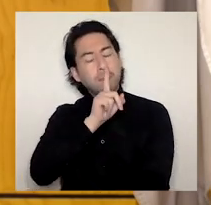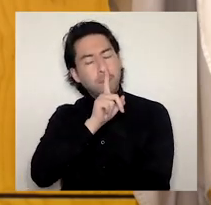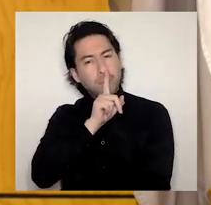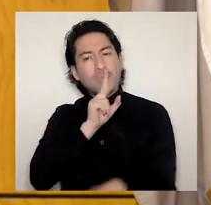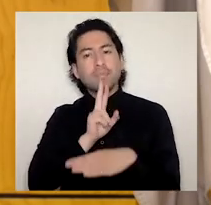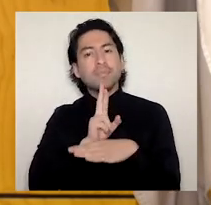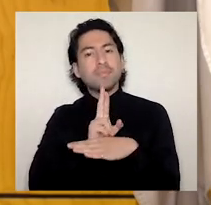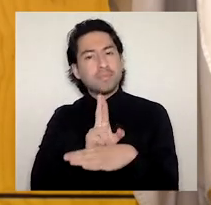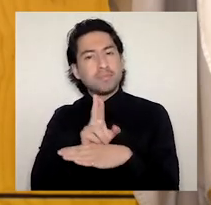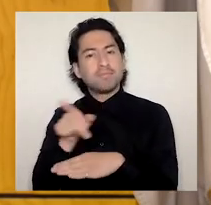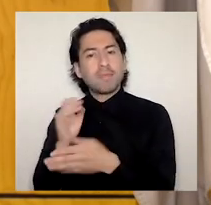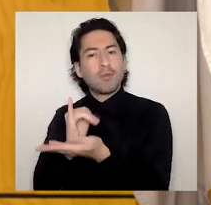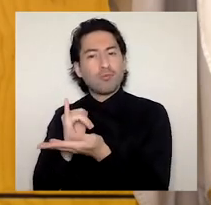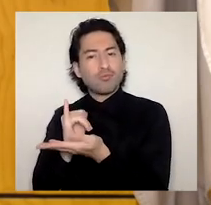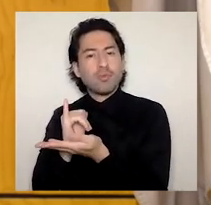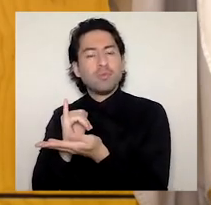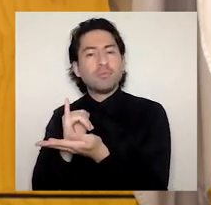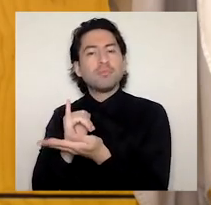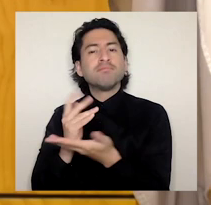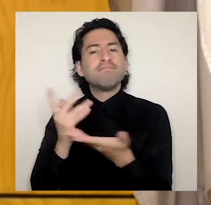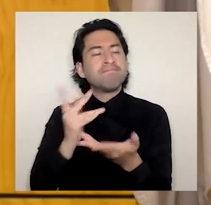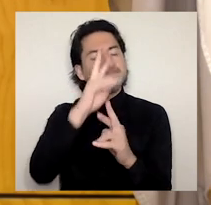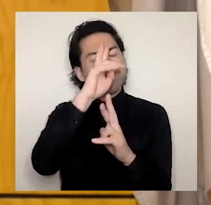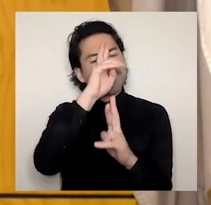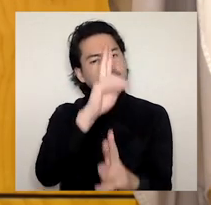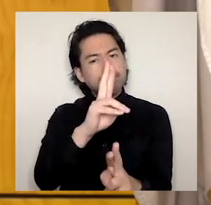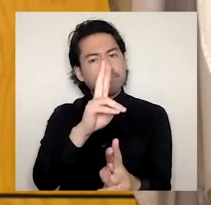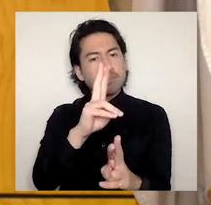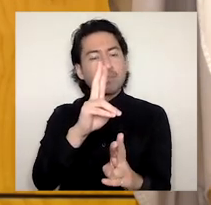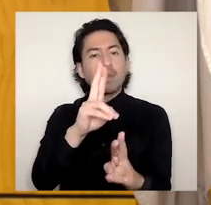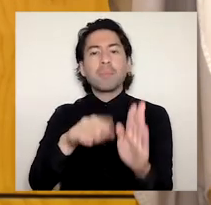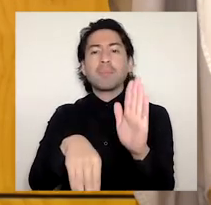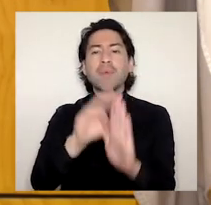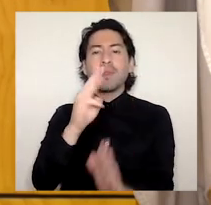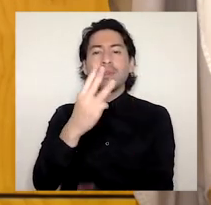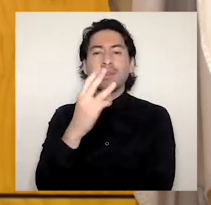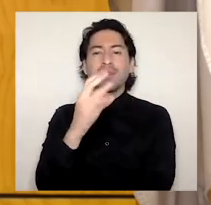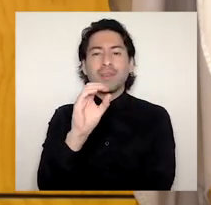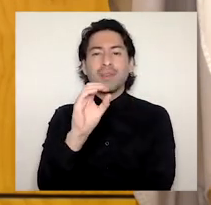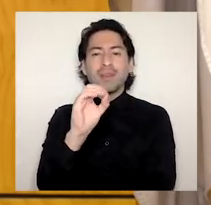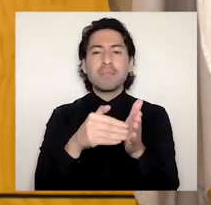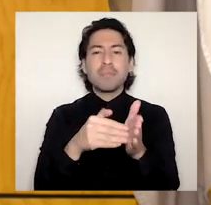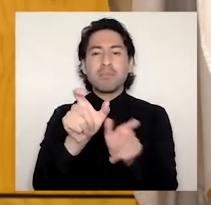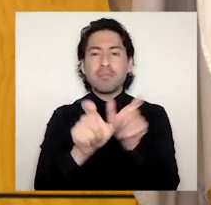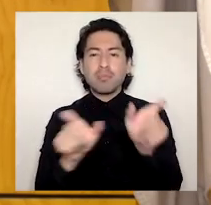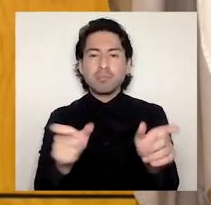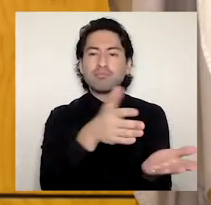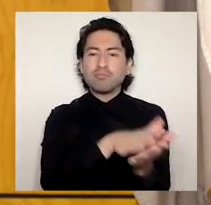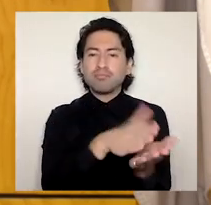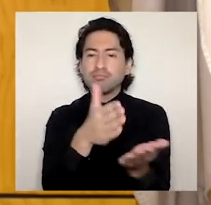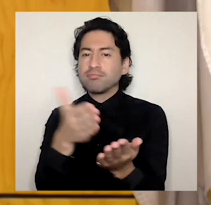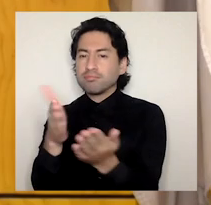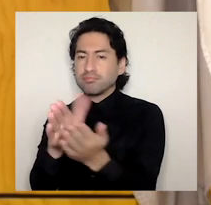nombre de la institución a la que represento para rendir un homenaje a las más de 30.000 personas que han fallecido